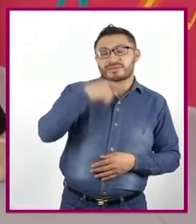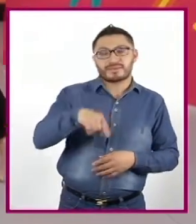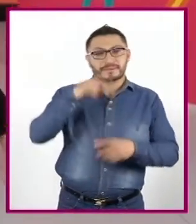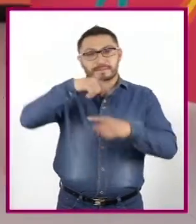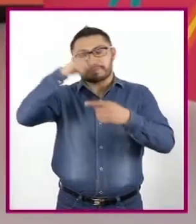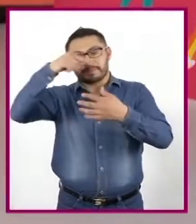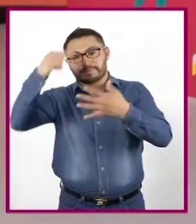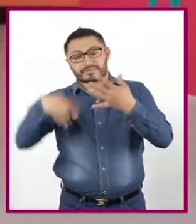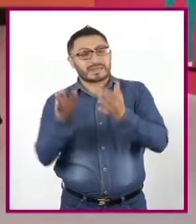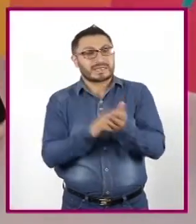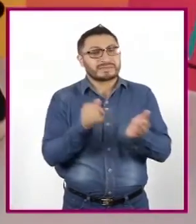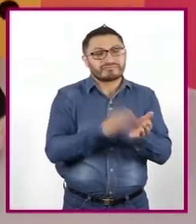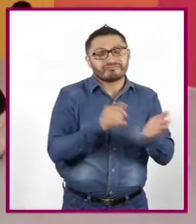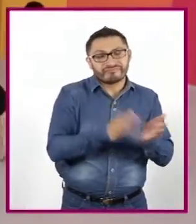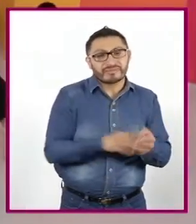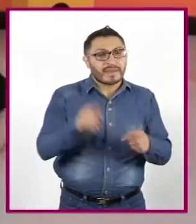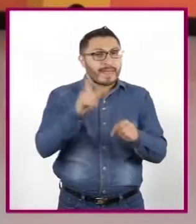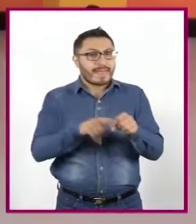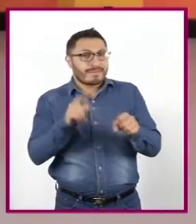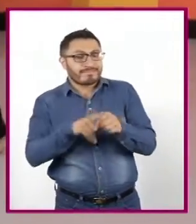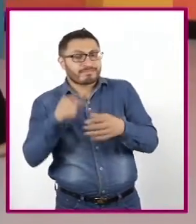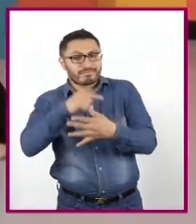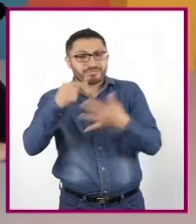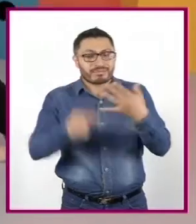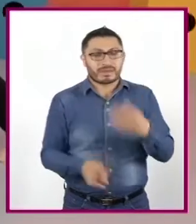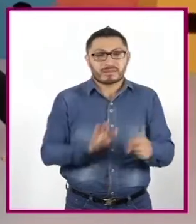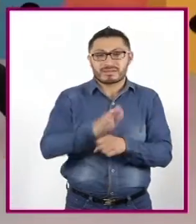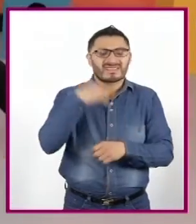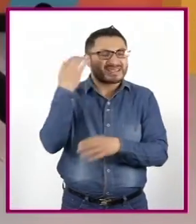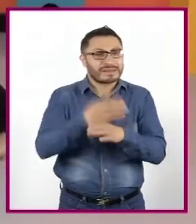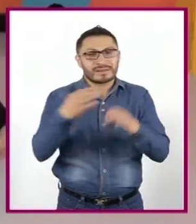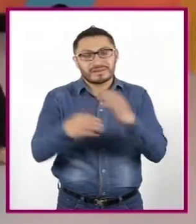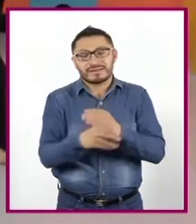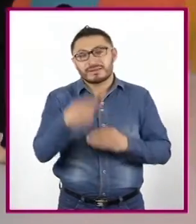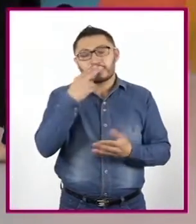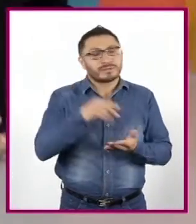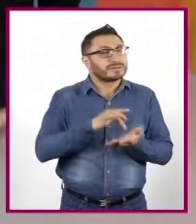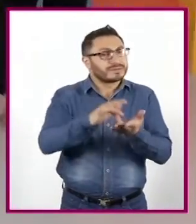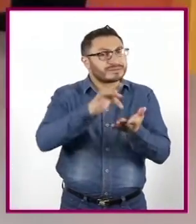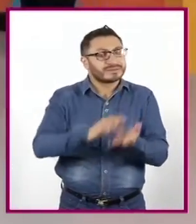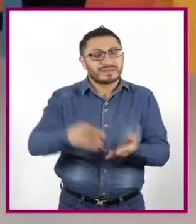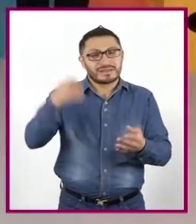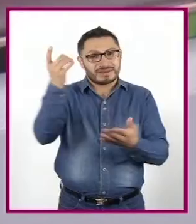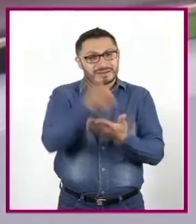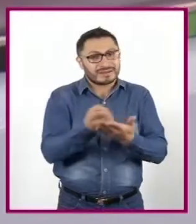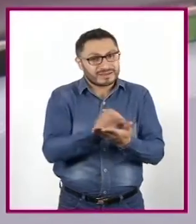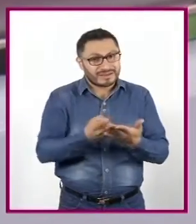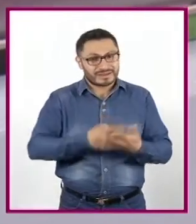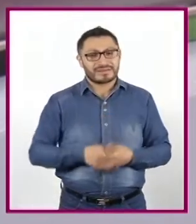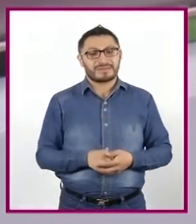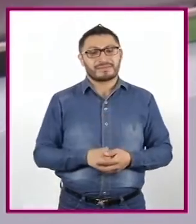varias hojas y colores y cualquier cosa que pueda apoyarnos para este dibujo.